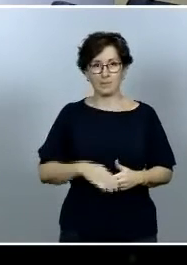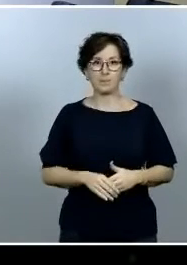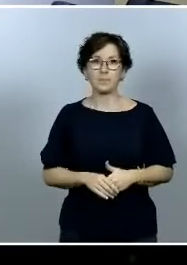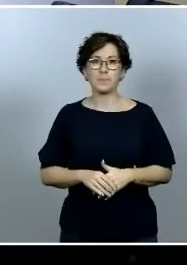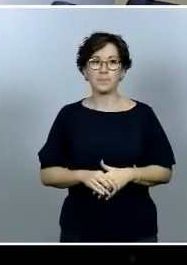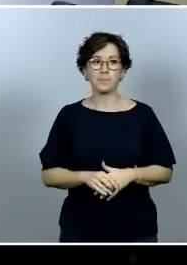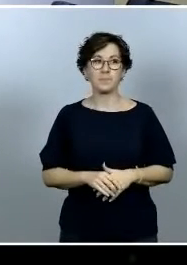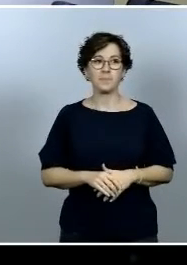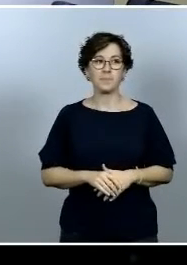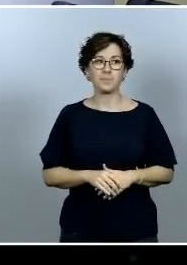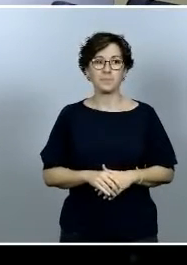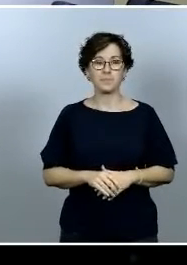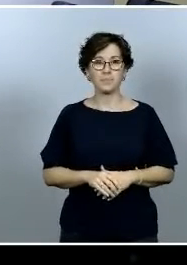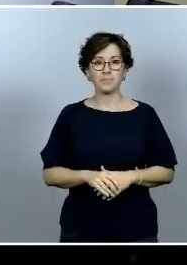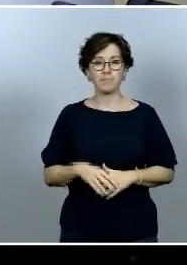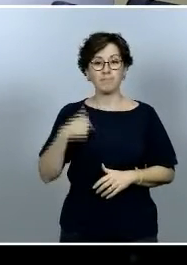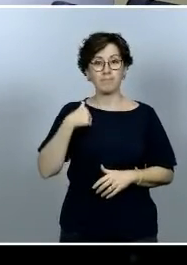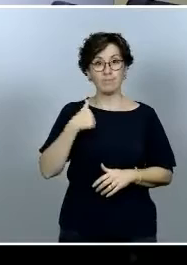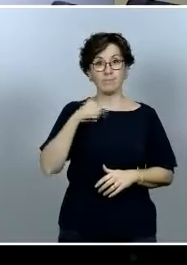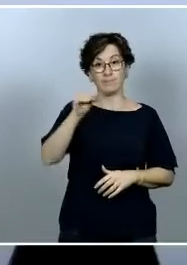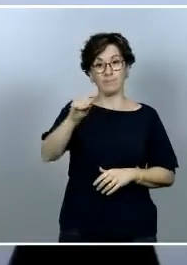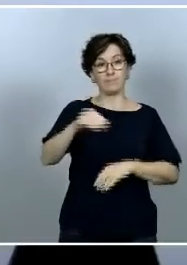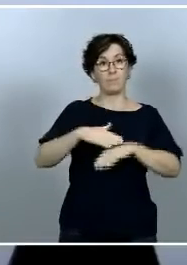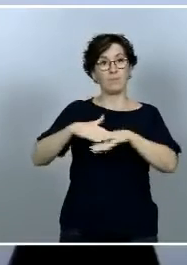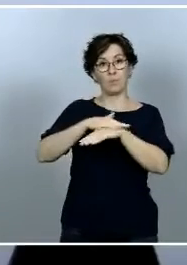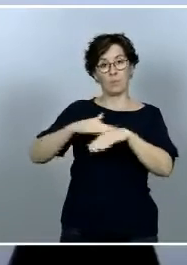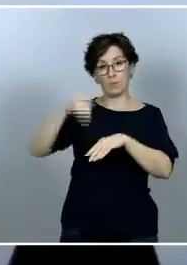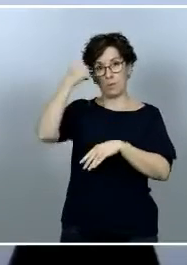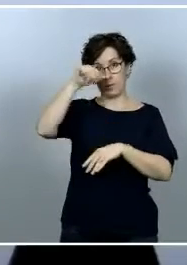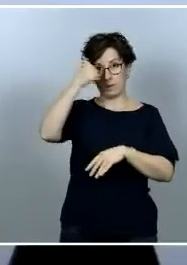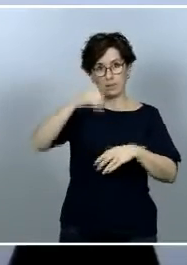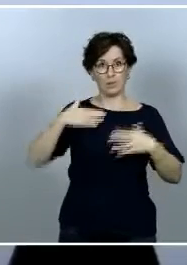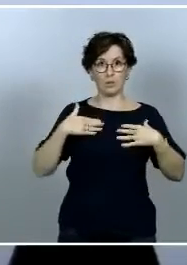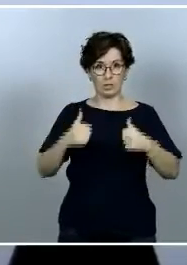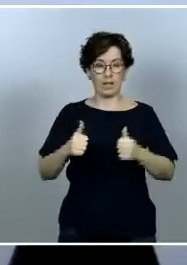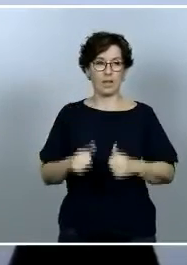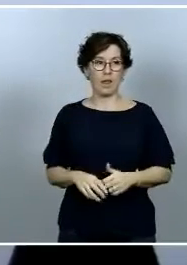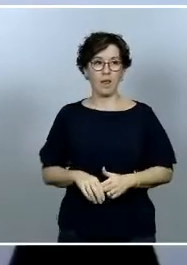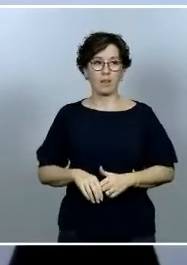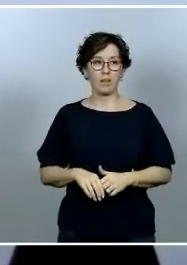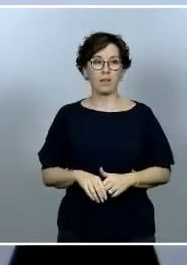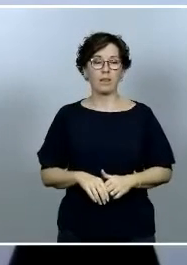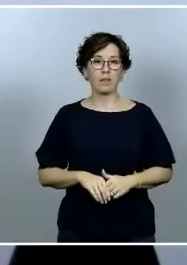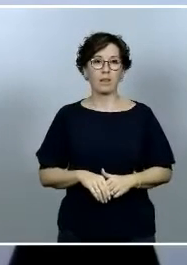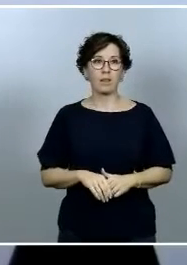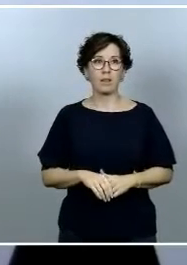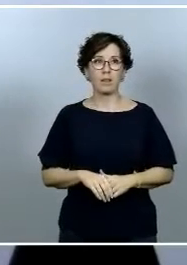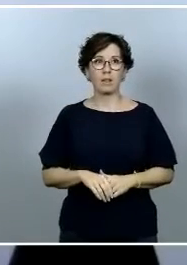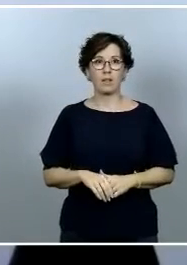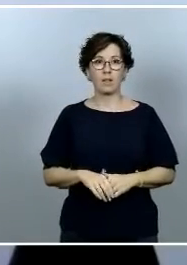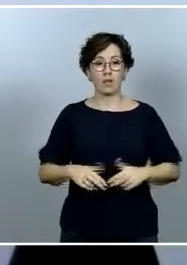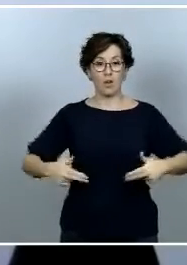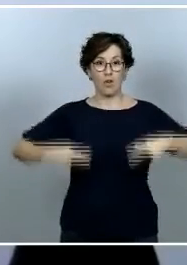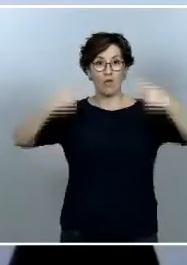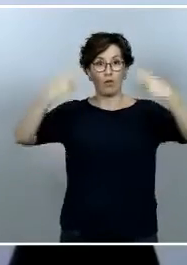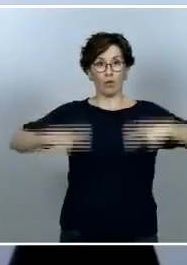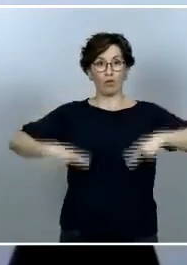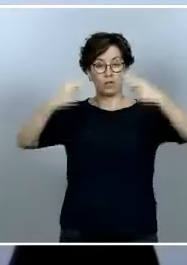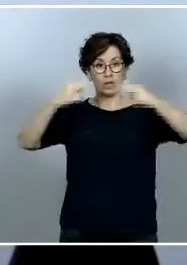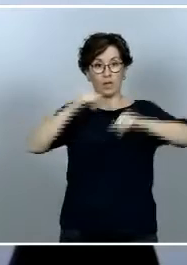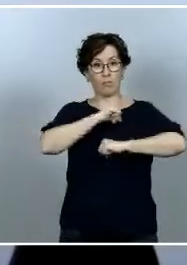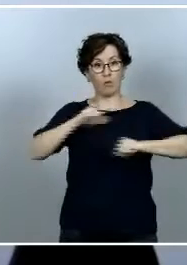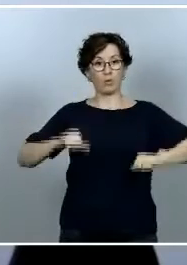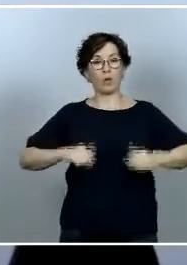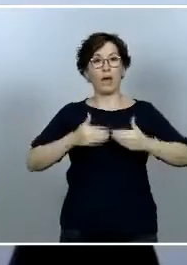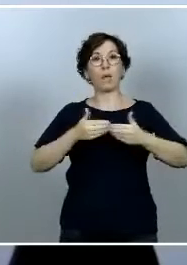Mis preguntas son para el ministro de Sanidad Salvador Illa quería preguntarle por la apertura de la frontera con Portugal porque nuestra